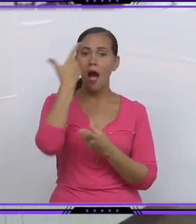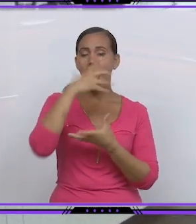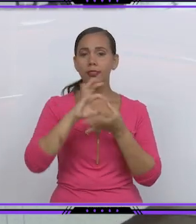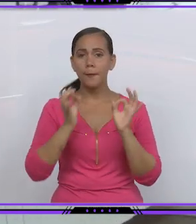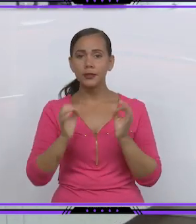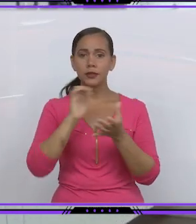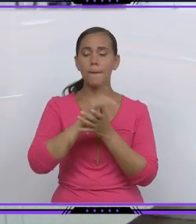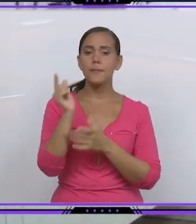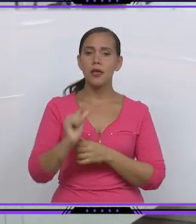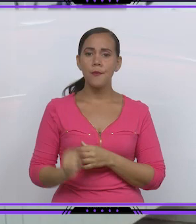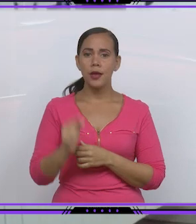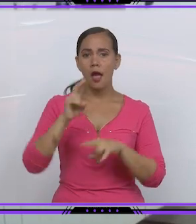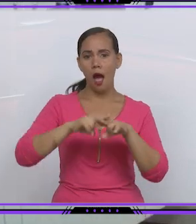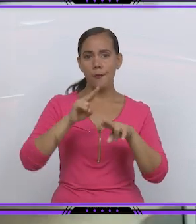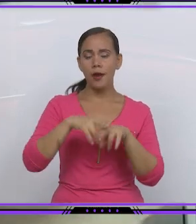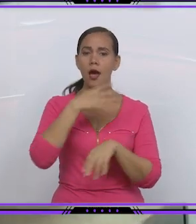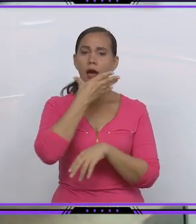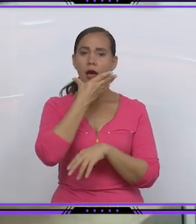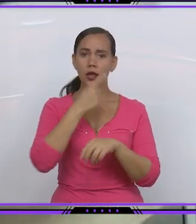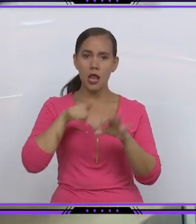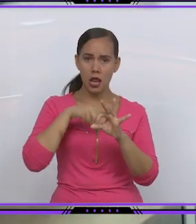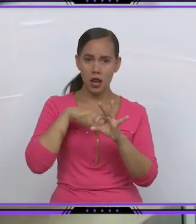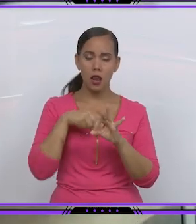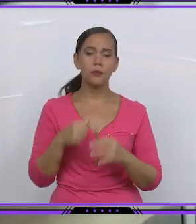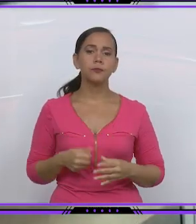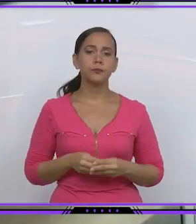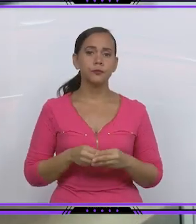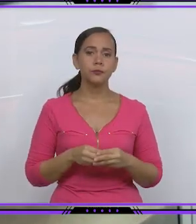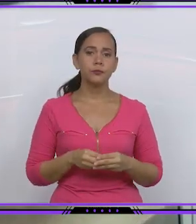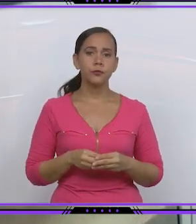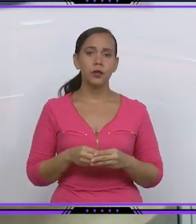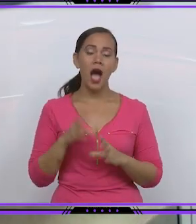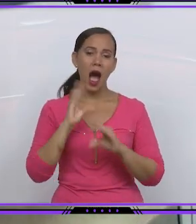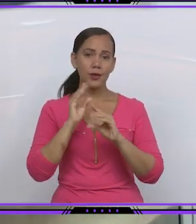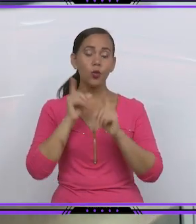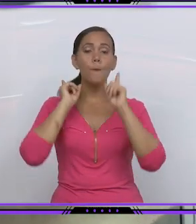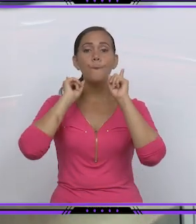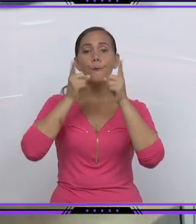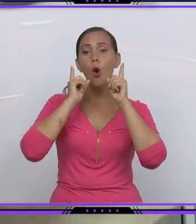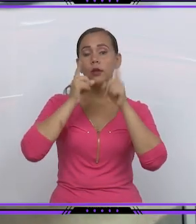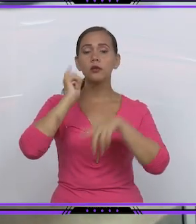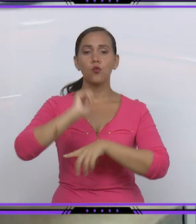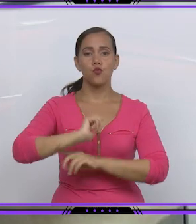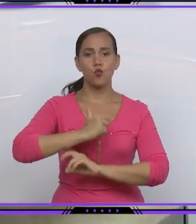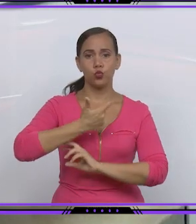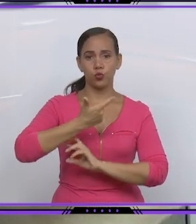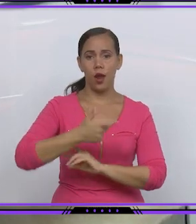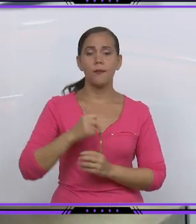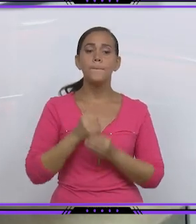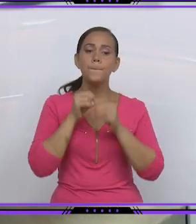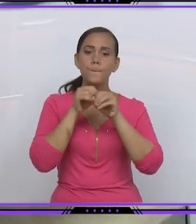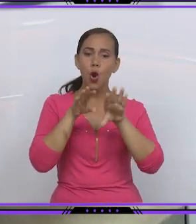Artemisa, Mayaveque, Vinalde Río, La Habana y la Isla de la Juventud. Los jóvenes están hablando sobre todo de política cultural están